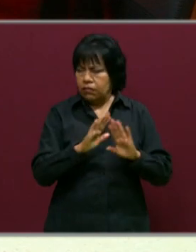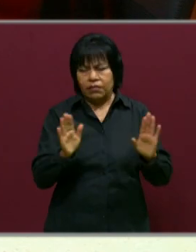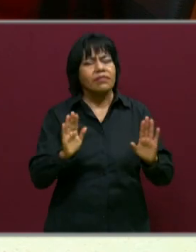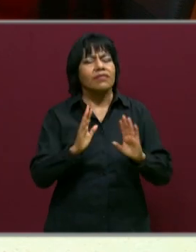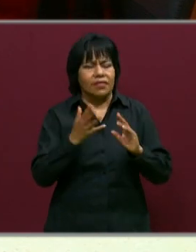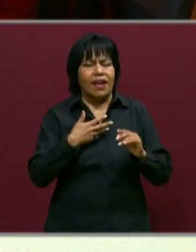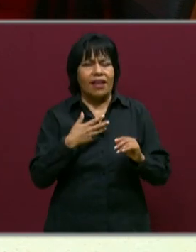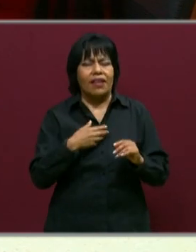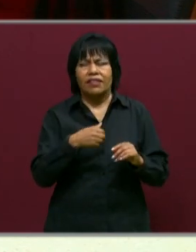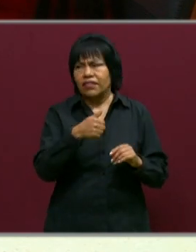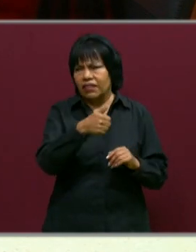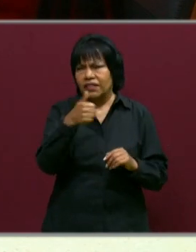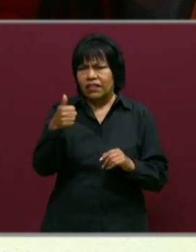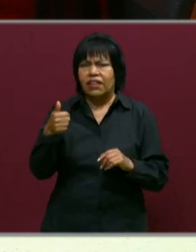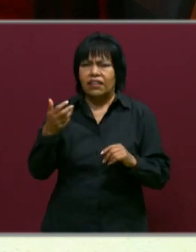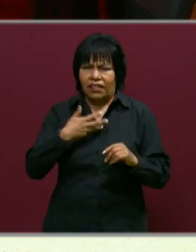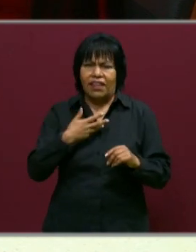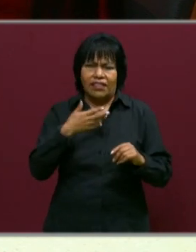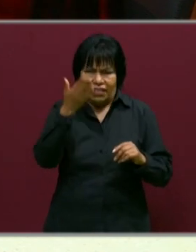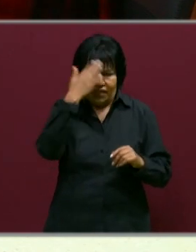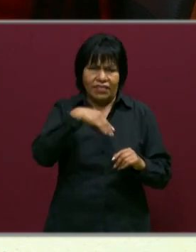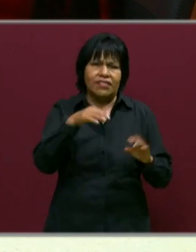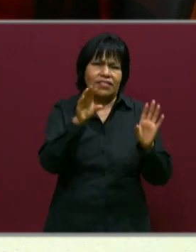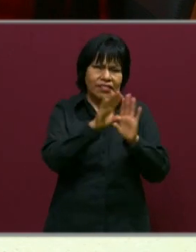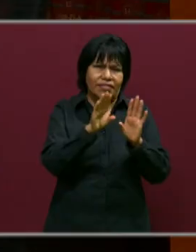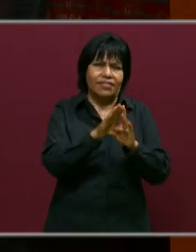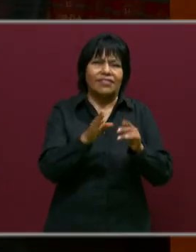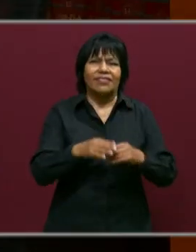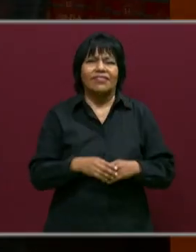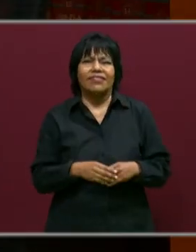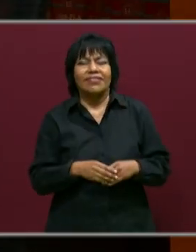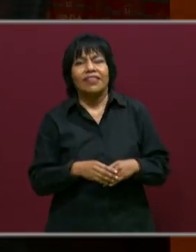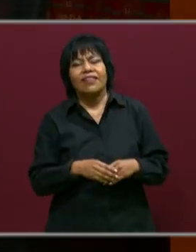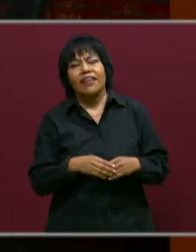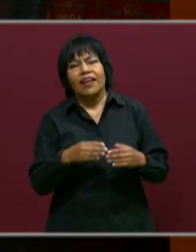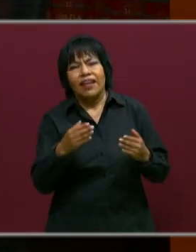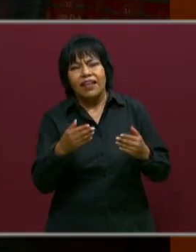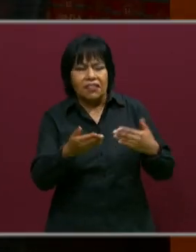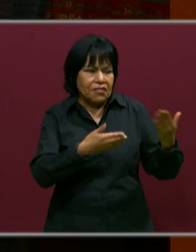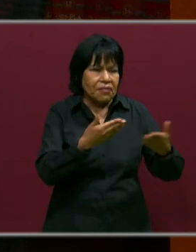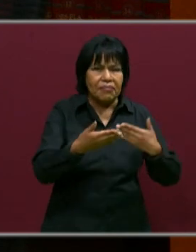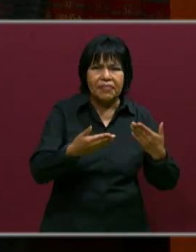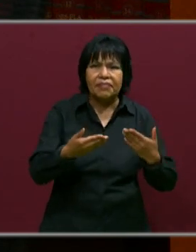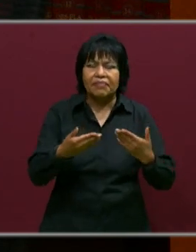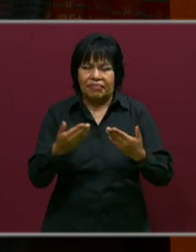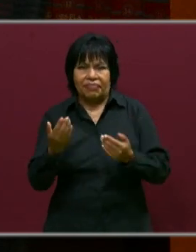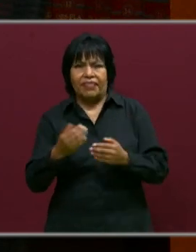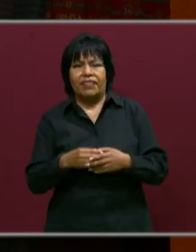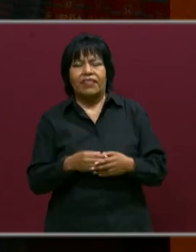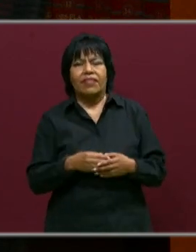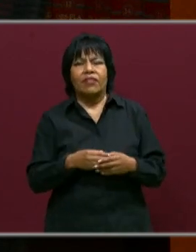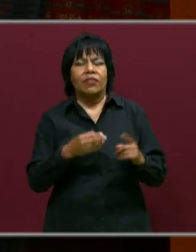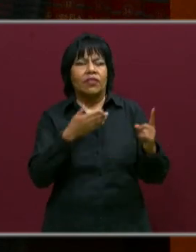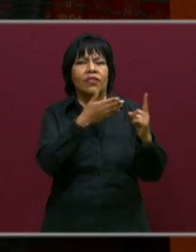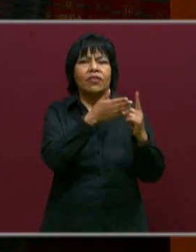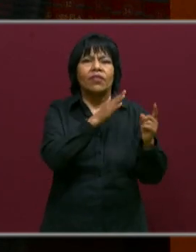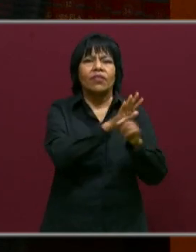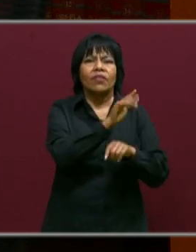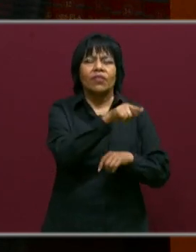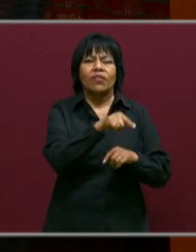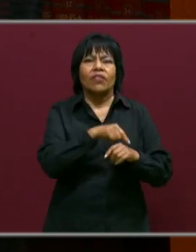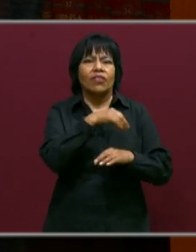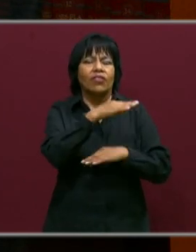digamos. Ya su poder cada una de nuestras compañeras. Las elaboramos, las compartimos, con la finalidad de que